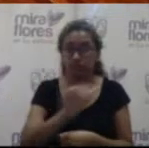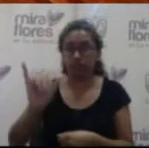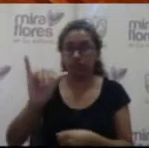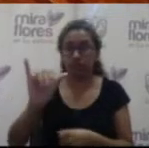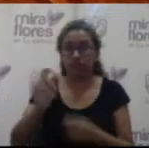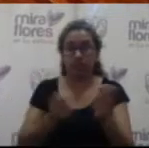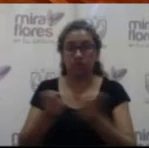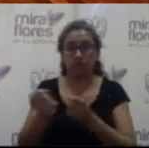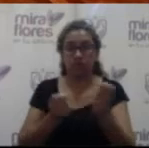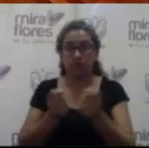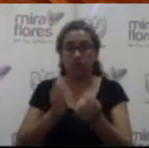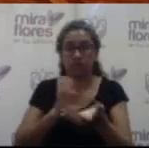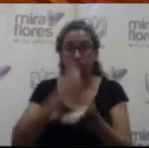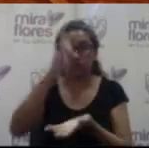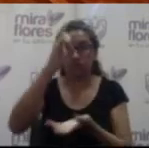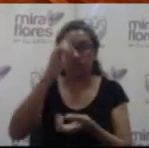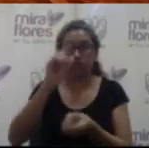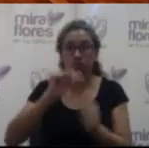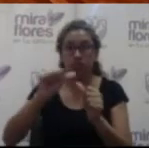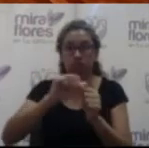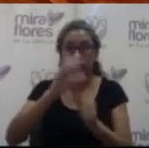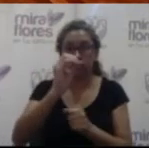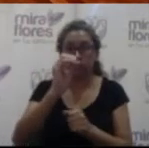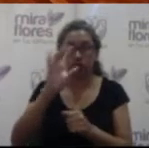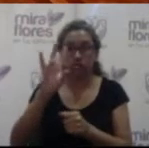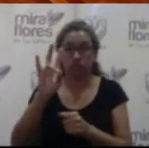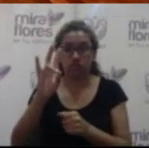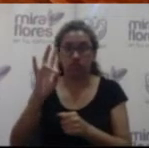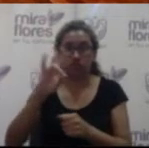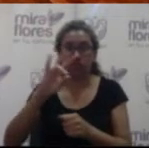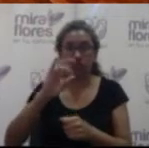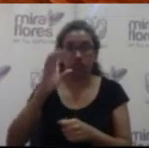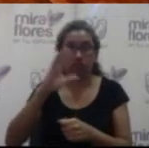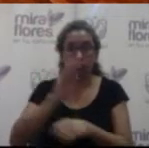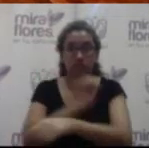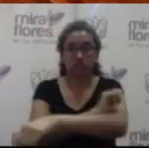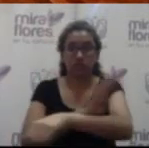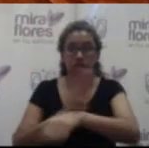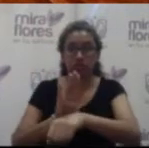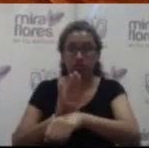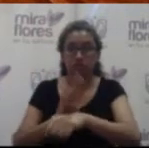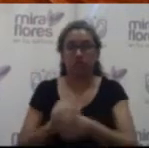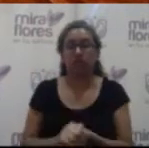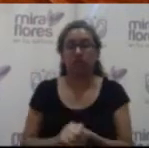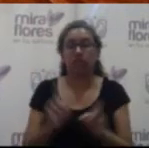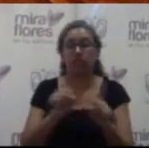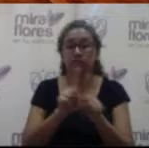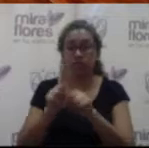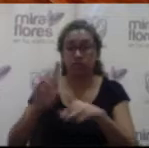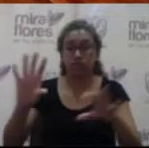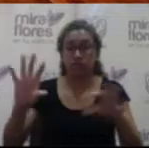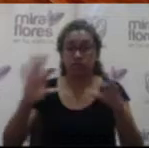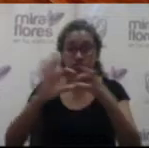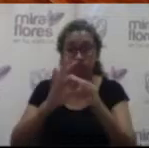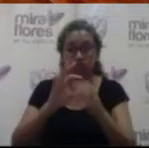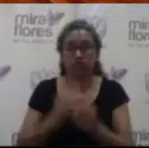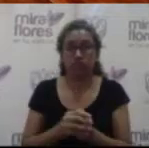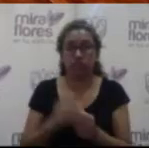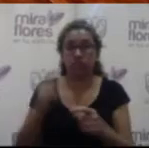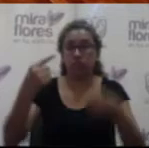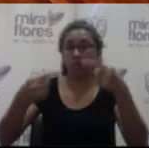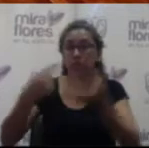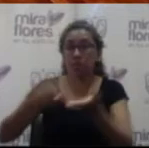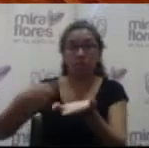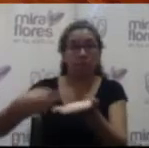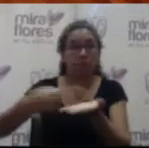Unidad de Gestión Educativa Local UGEL número 07 San Borja, el mismo que como anexo forma parte integrante del presente acuerdo. Al debate,